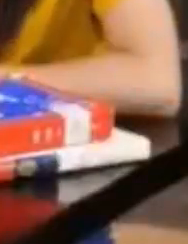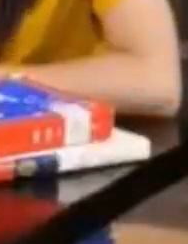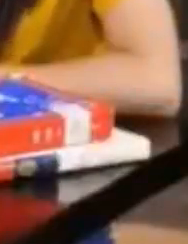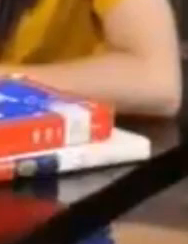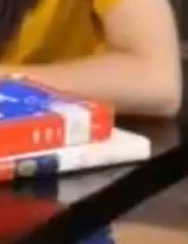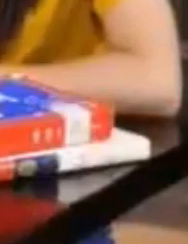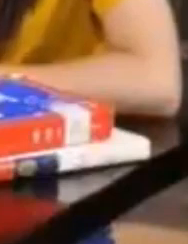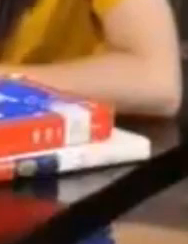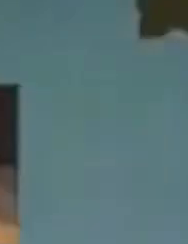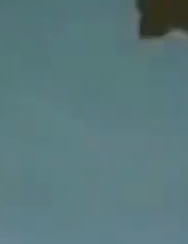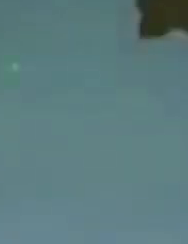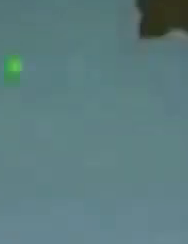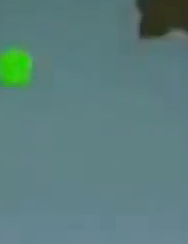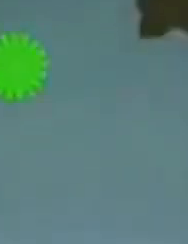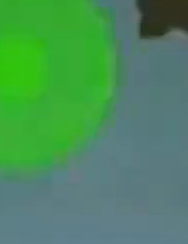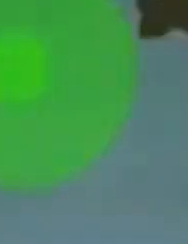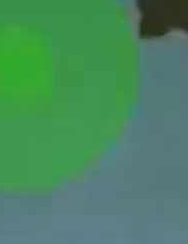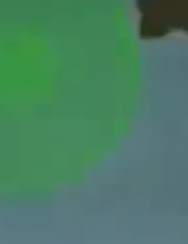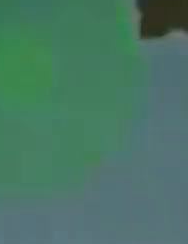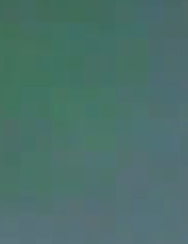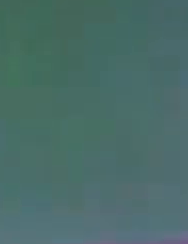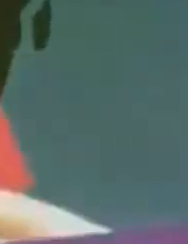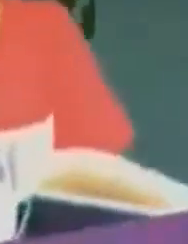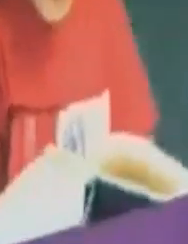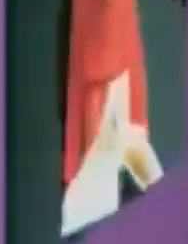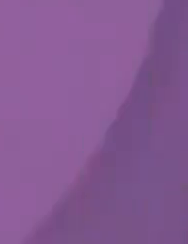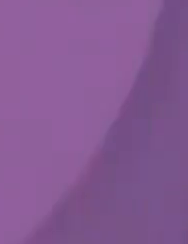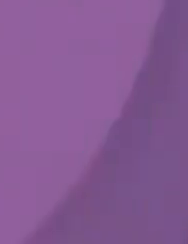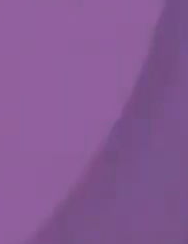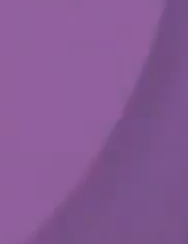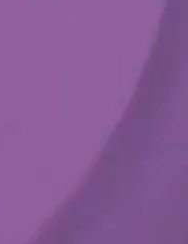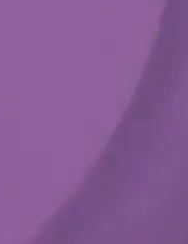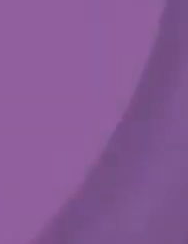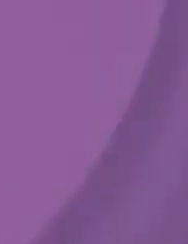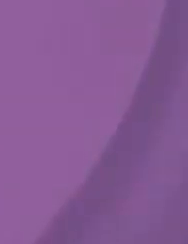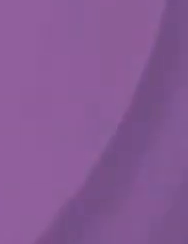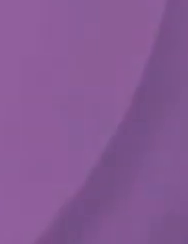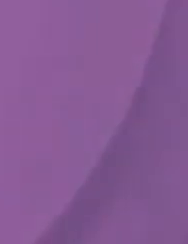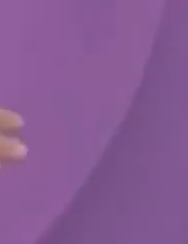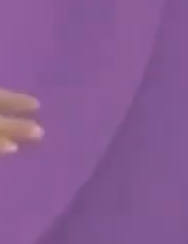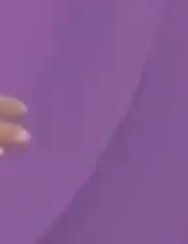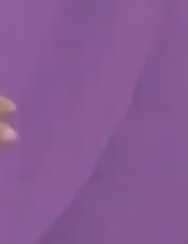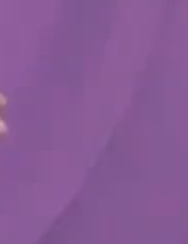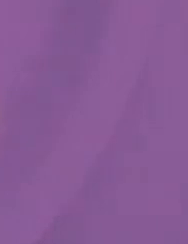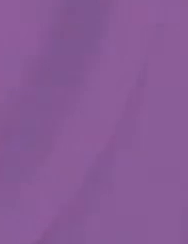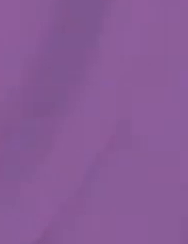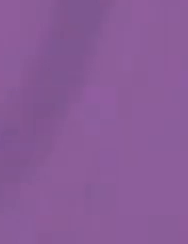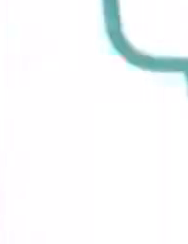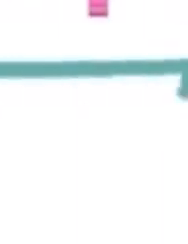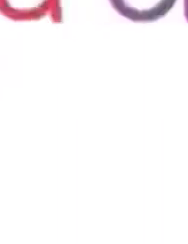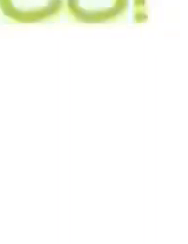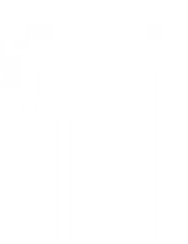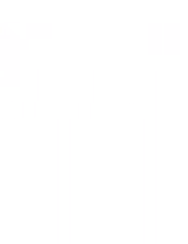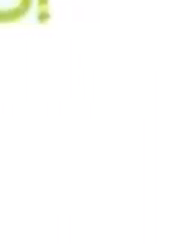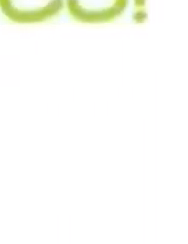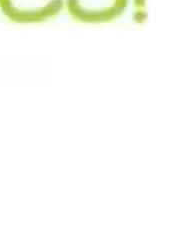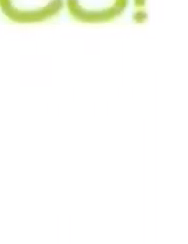Recuerden también que cuentan con sus libros de texto para apoyar este repaso. ¡Disfruten de la programación!